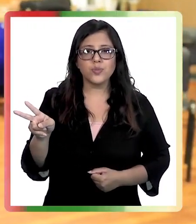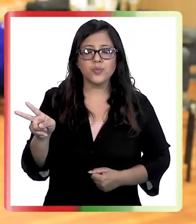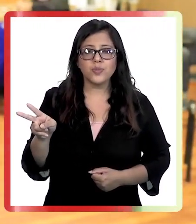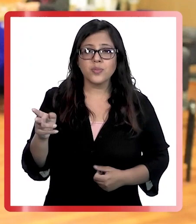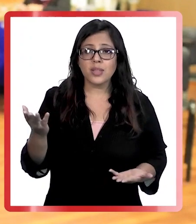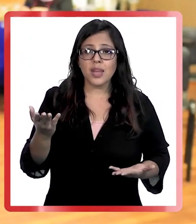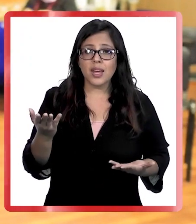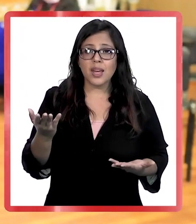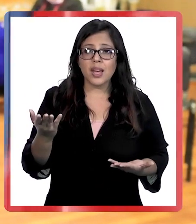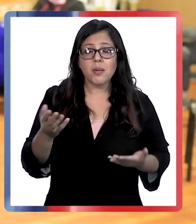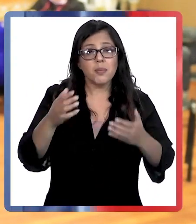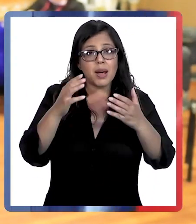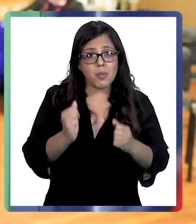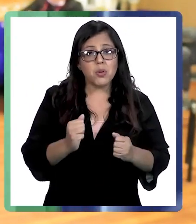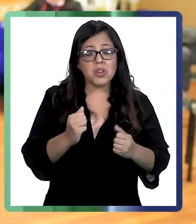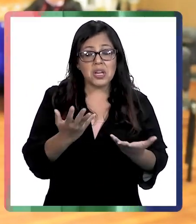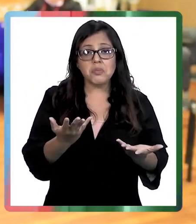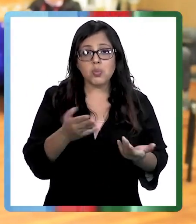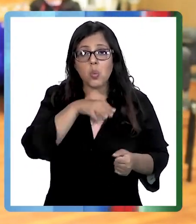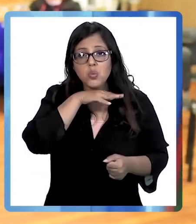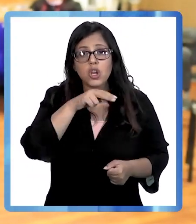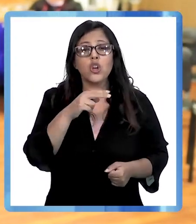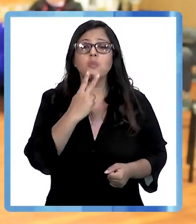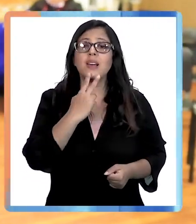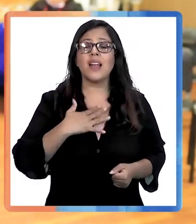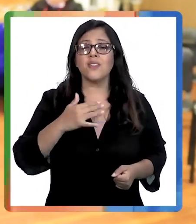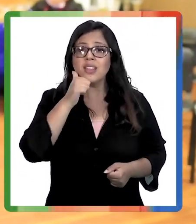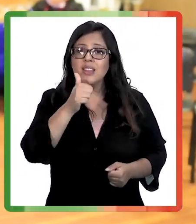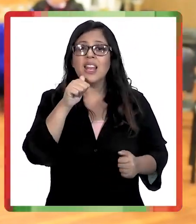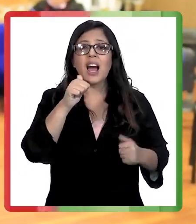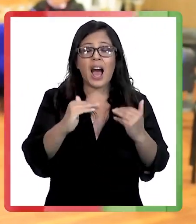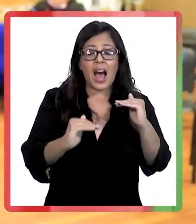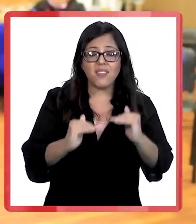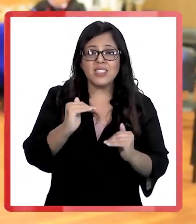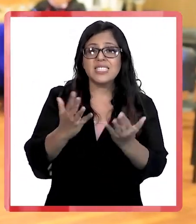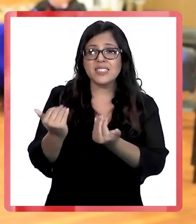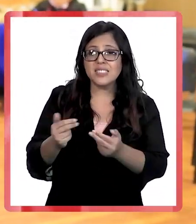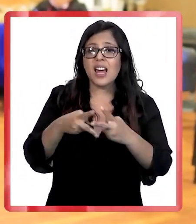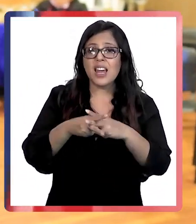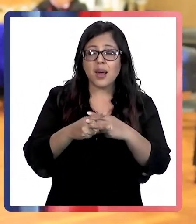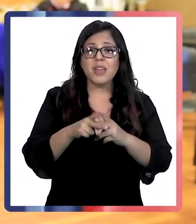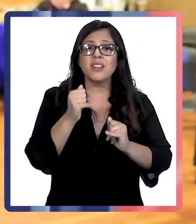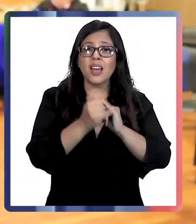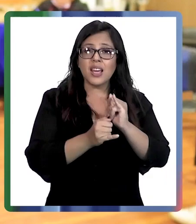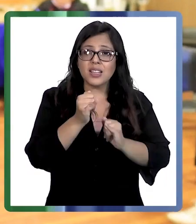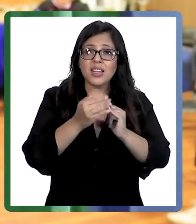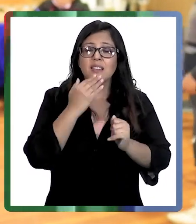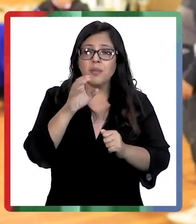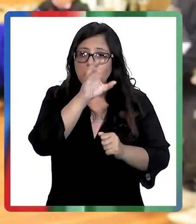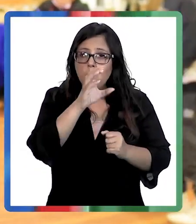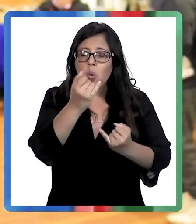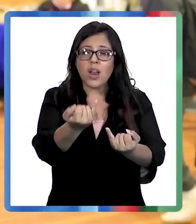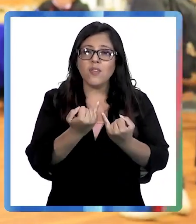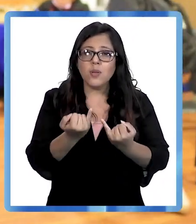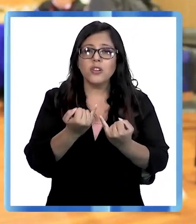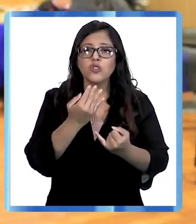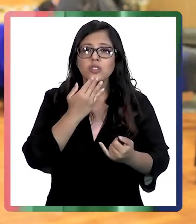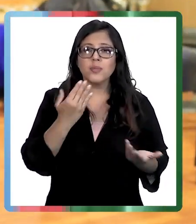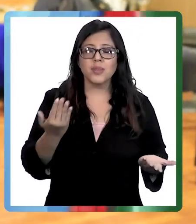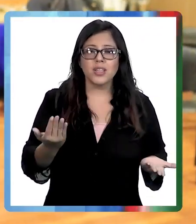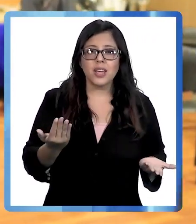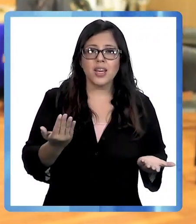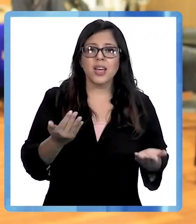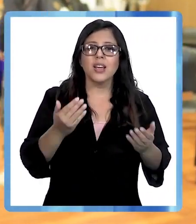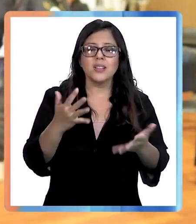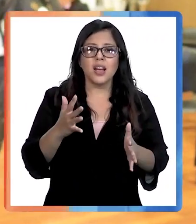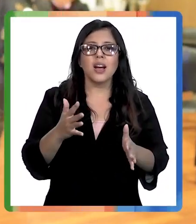teléfono móvil, para aplicarla en el día a día. Porque muchas veces uno necesita tener este tipo de herramientas, no solamente tener internet y buscar información, sino